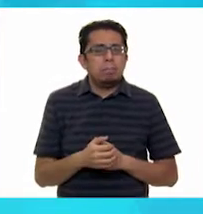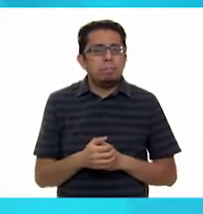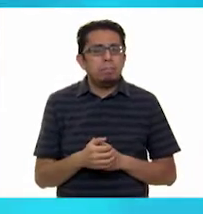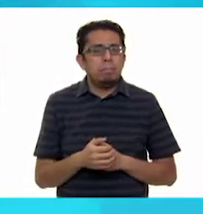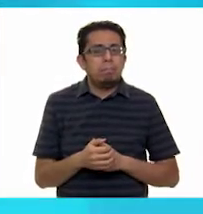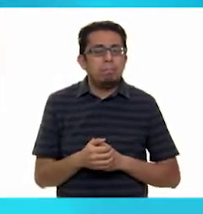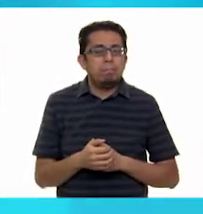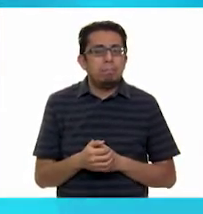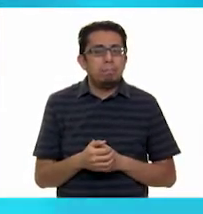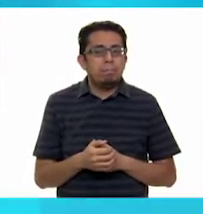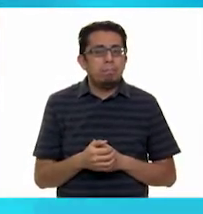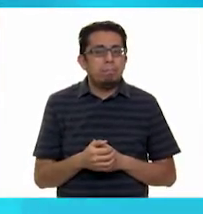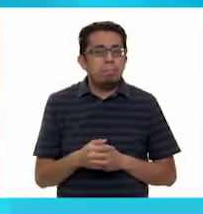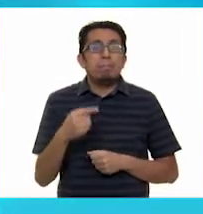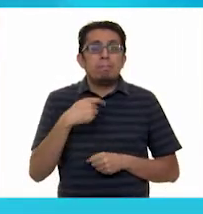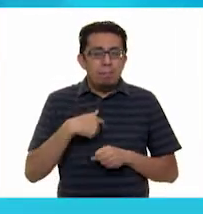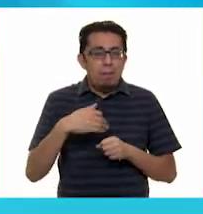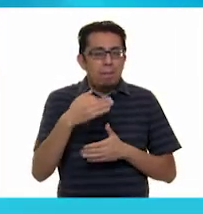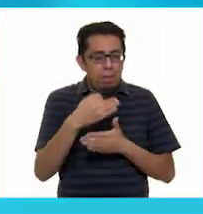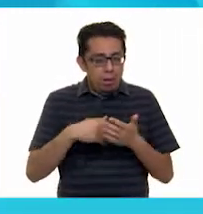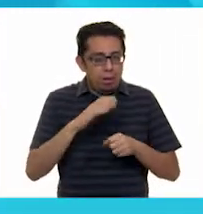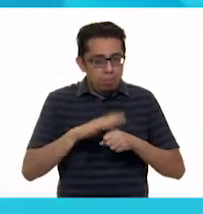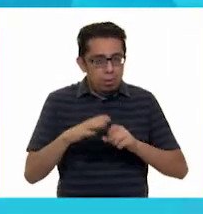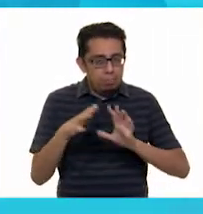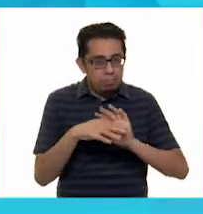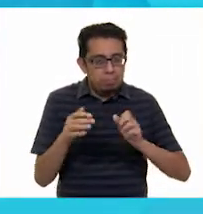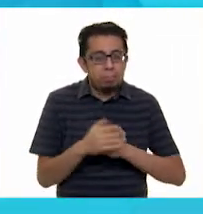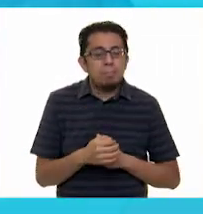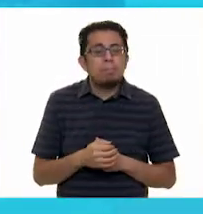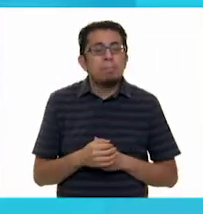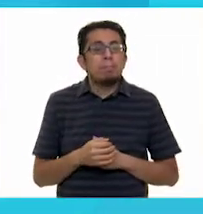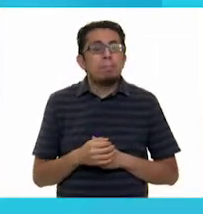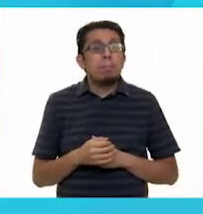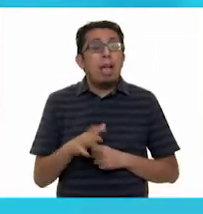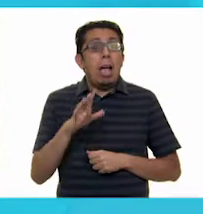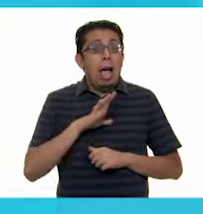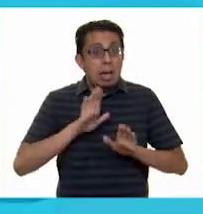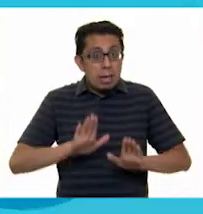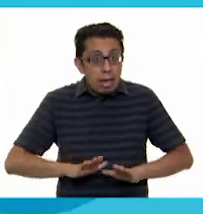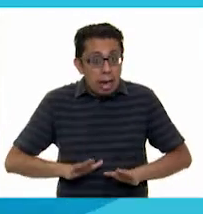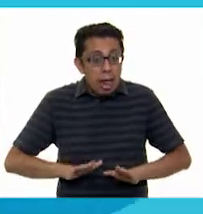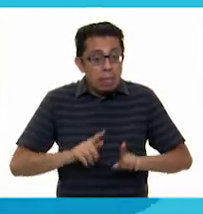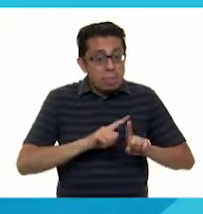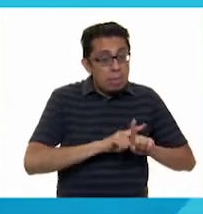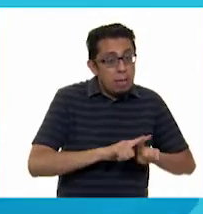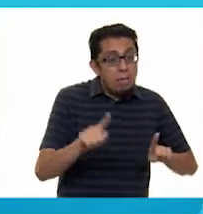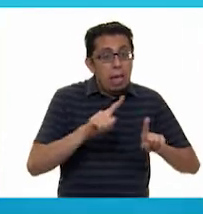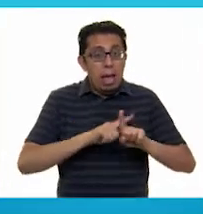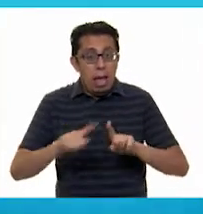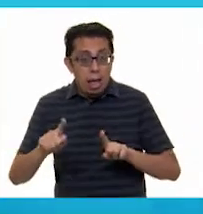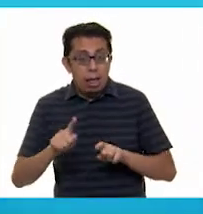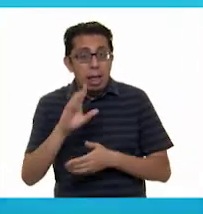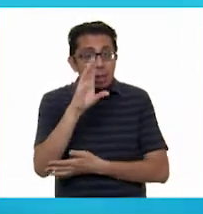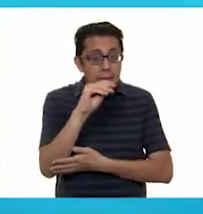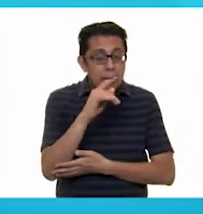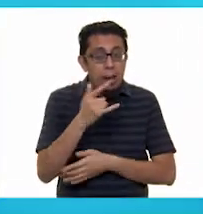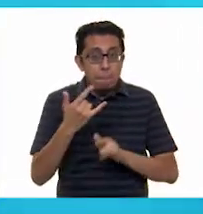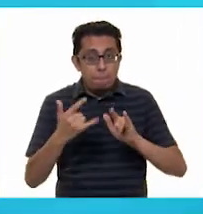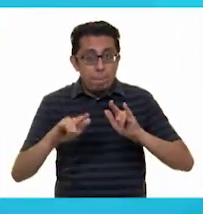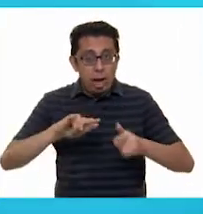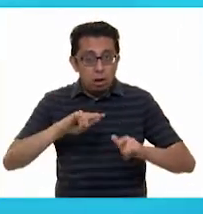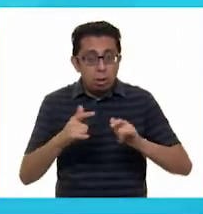Aún no terminó, Memo. Sin embargo, hay características que diferencian a un títere de una marioneta. Por ejemplo,